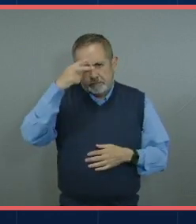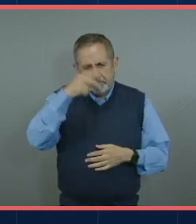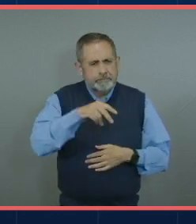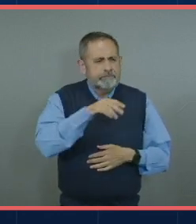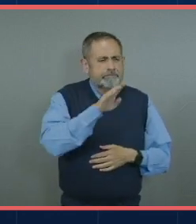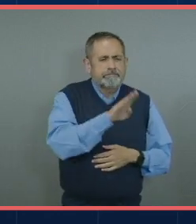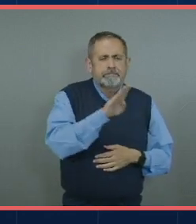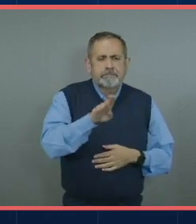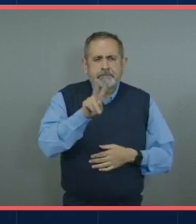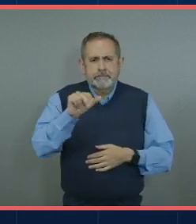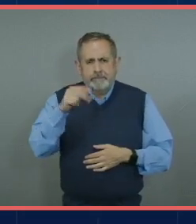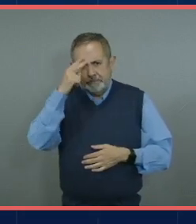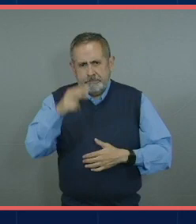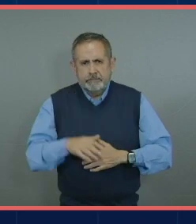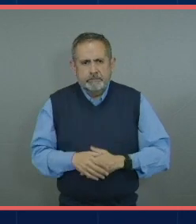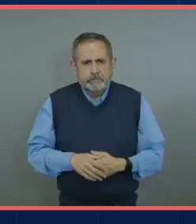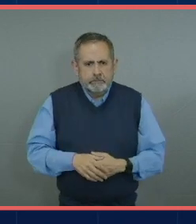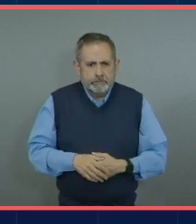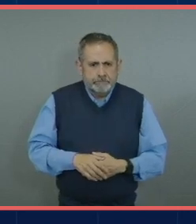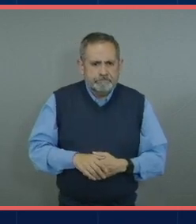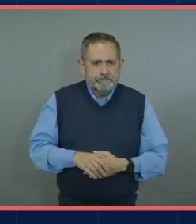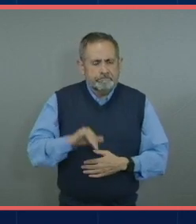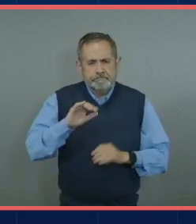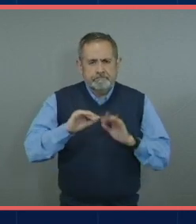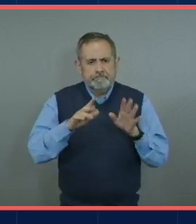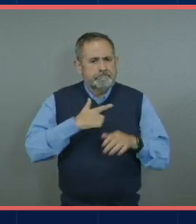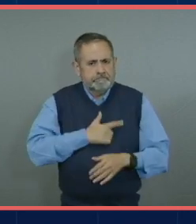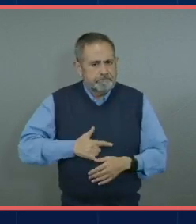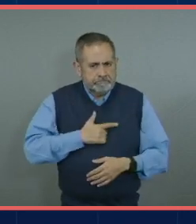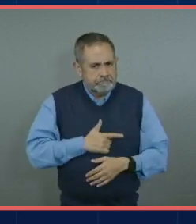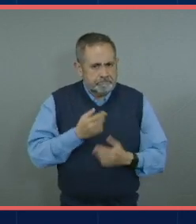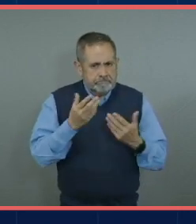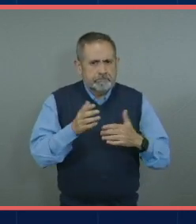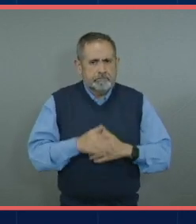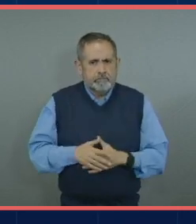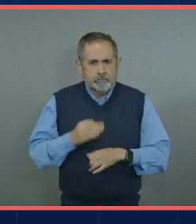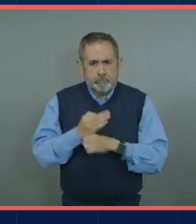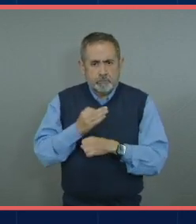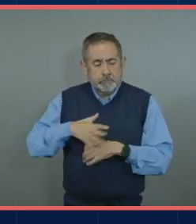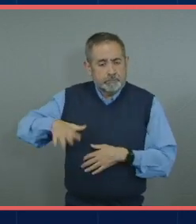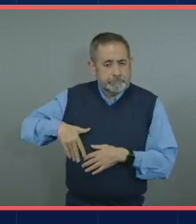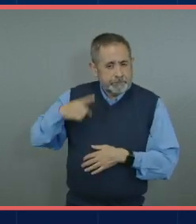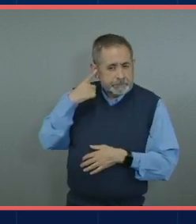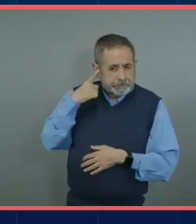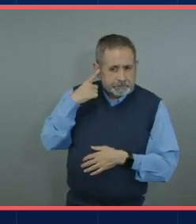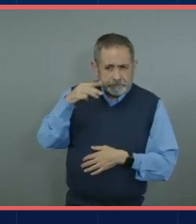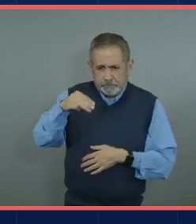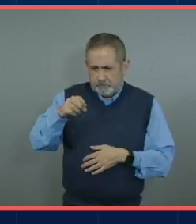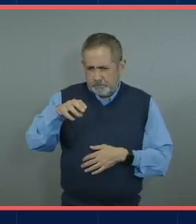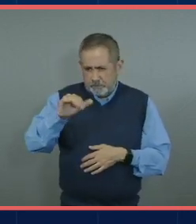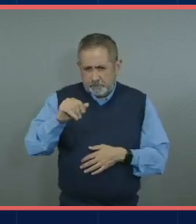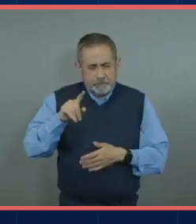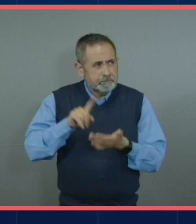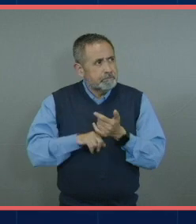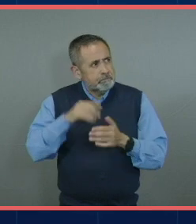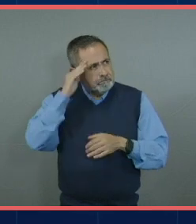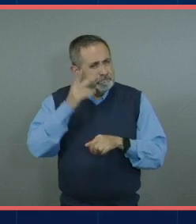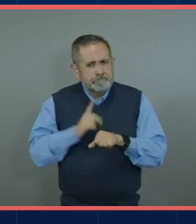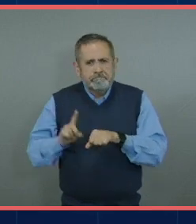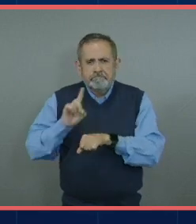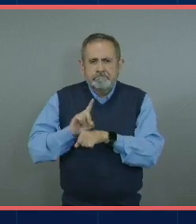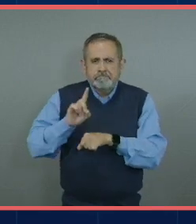sí claro con mucho gusto Enrique pues justamente ahorita que escuchaba a Moni me puse a pensar como en mi día a día de